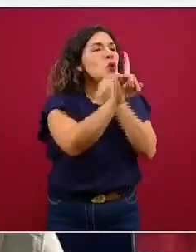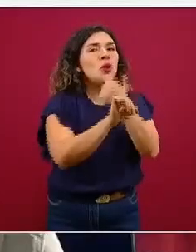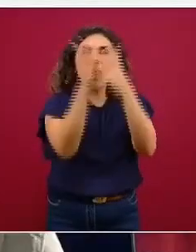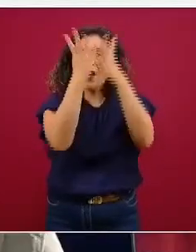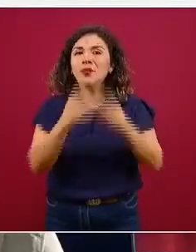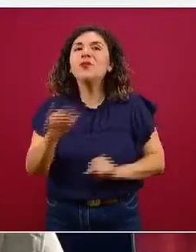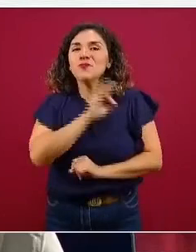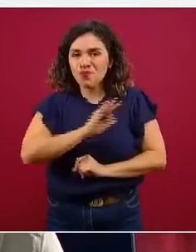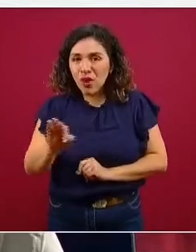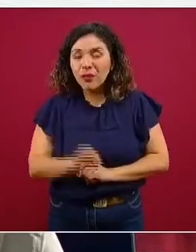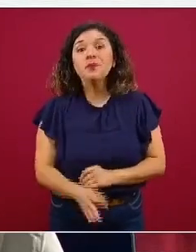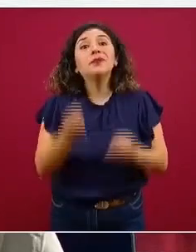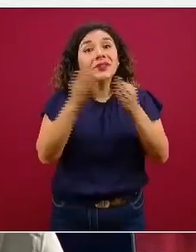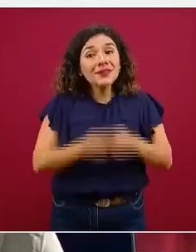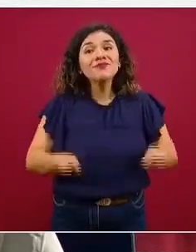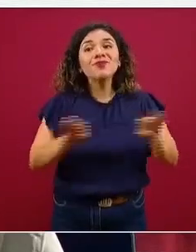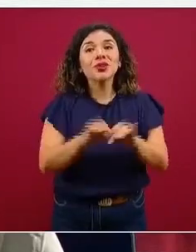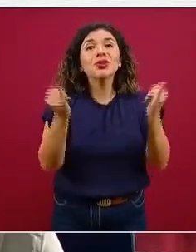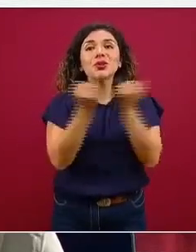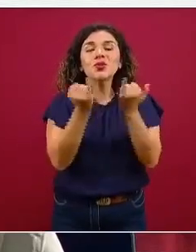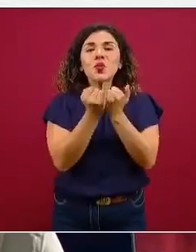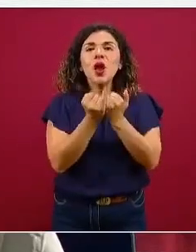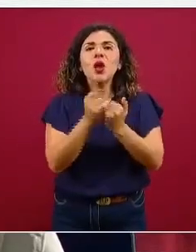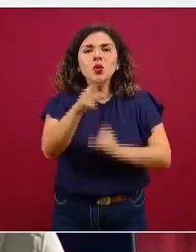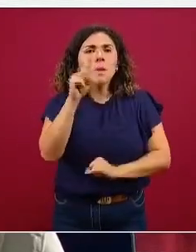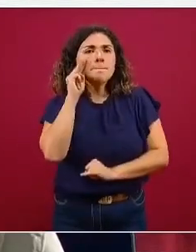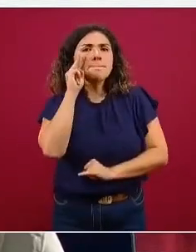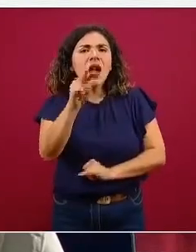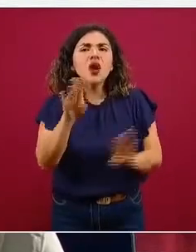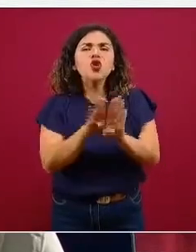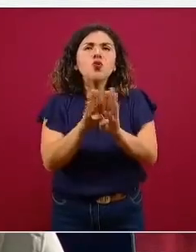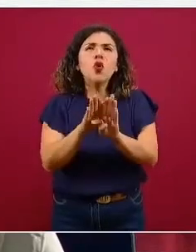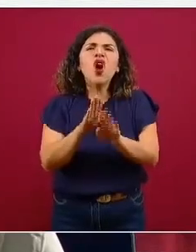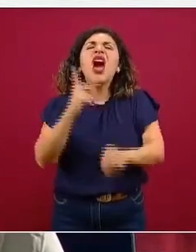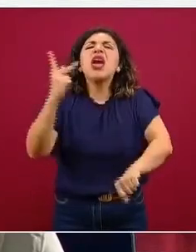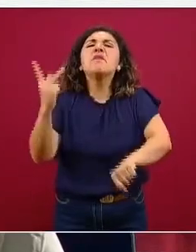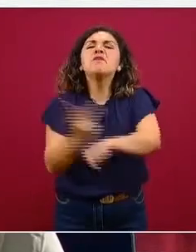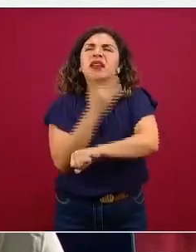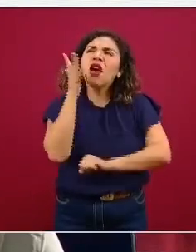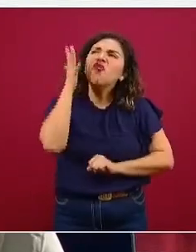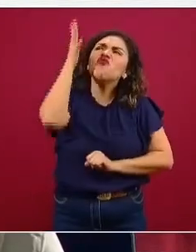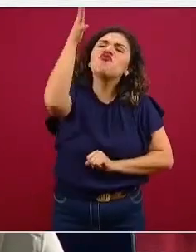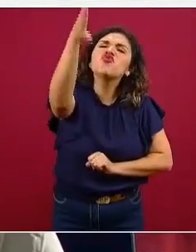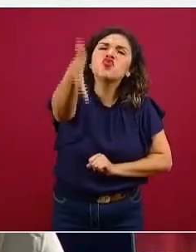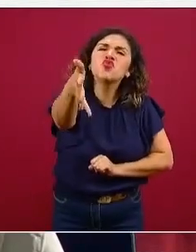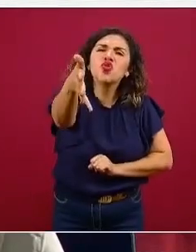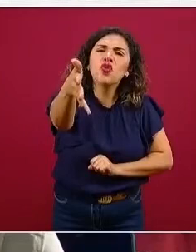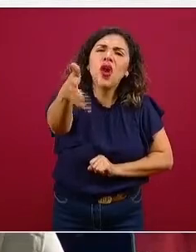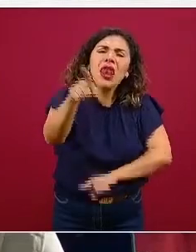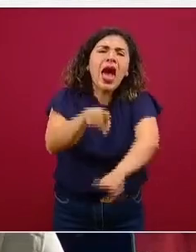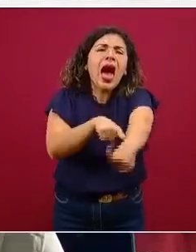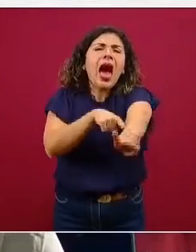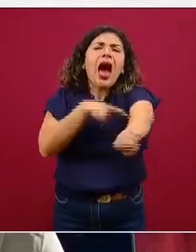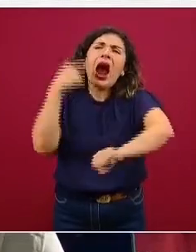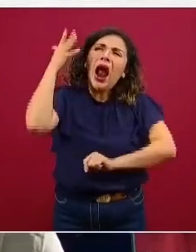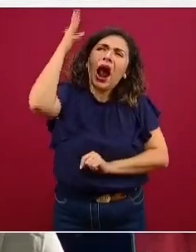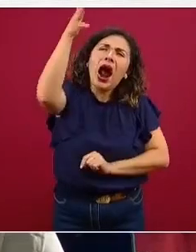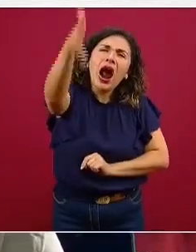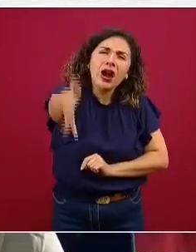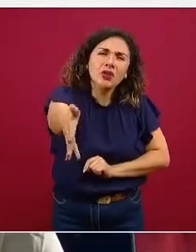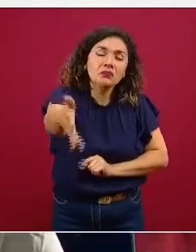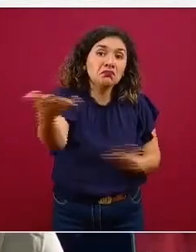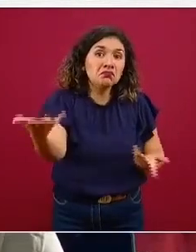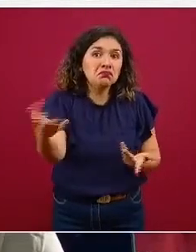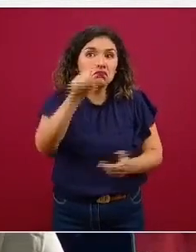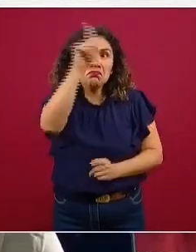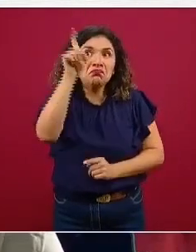adversas. Es importante mantener las cosas en perspectiva a un largo plazo. Largo plazo significa, no